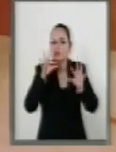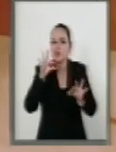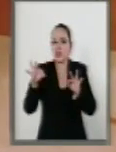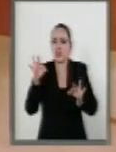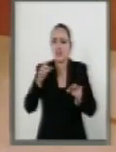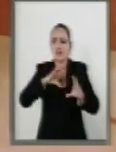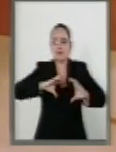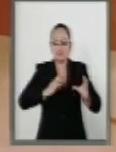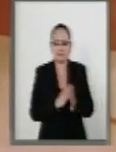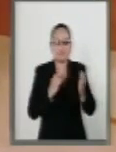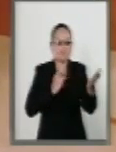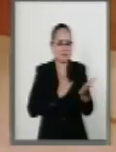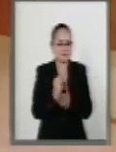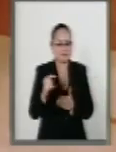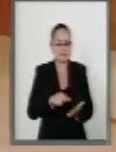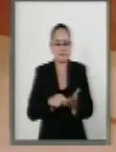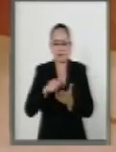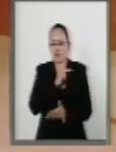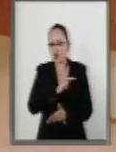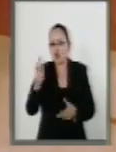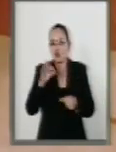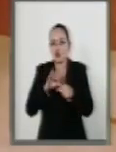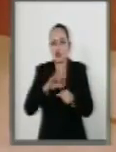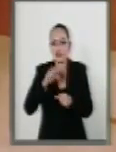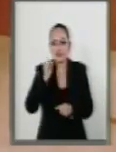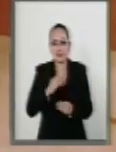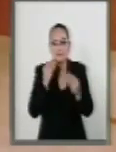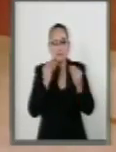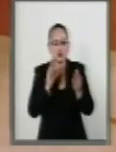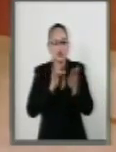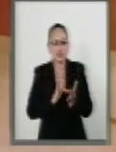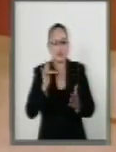un dictamen por unanimidad. Muchas gracias.